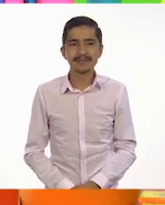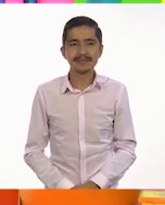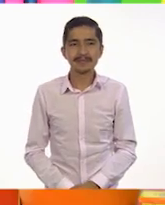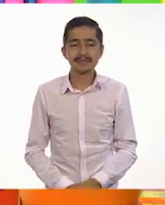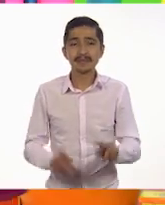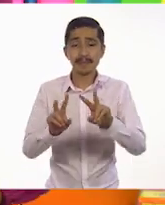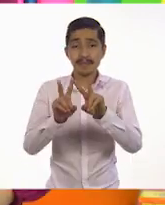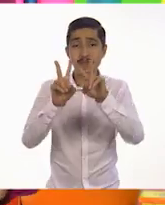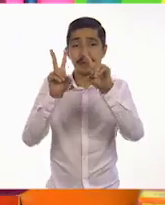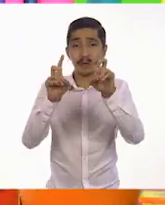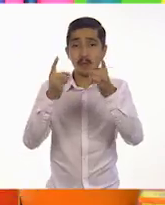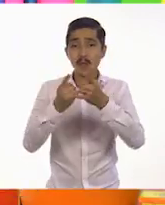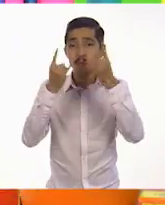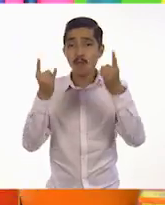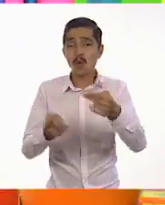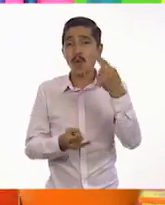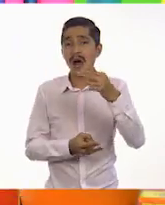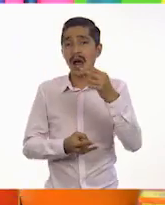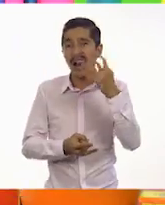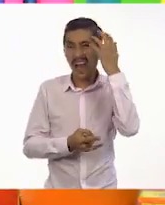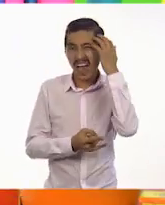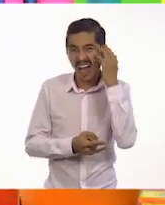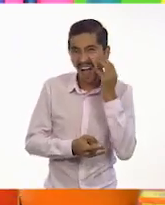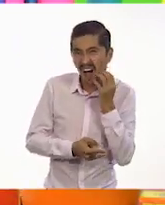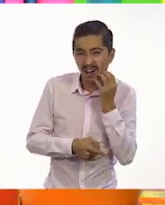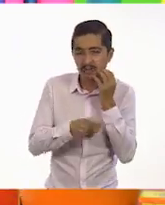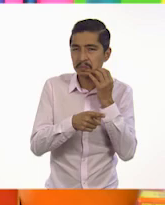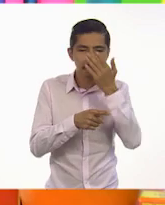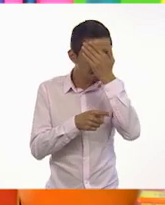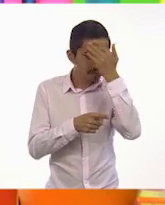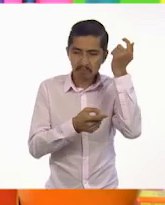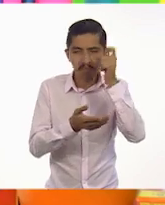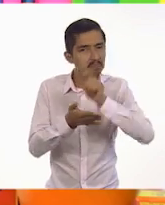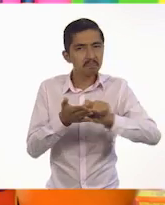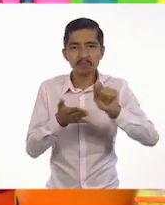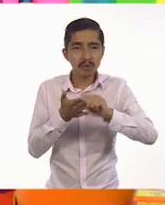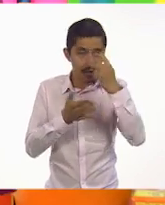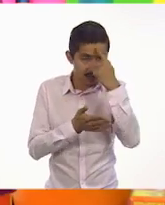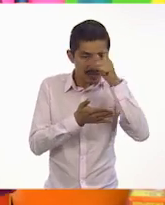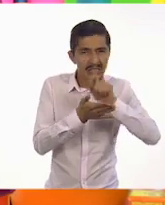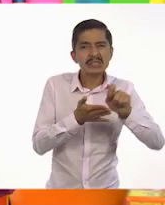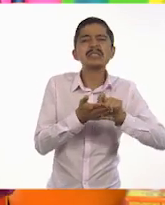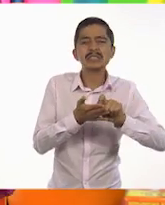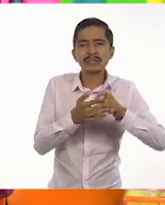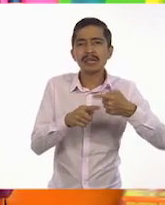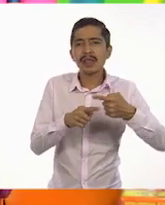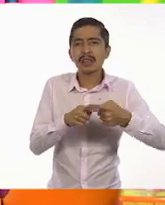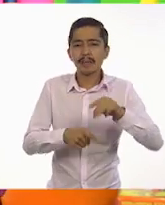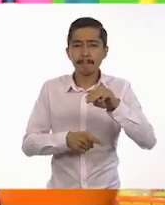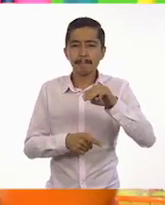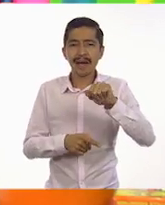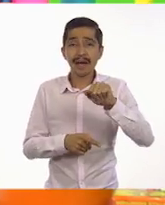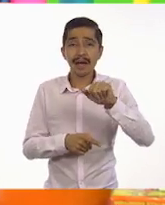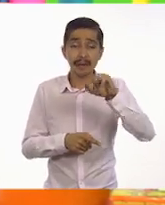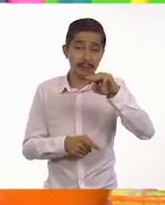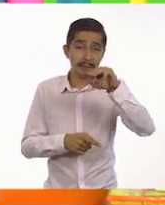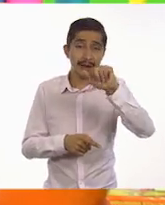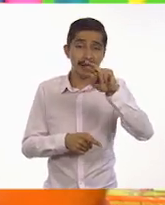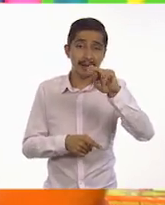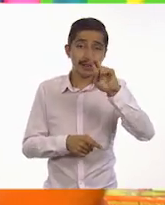El título del cuento es El león que no sabía escribir. Y el autor es Martin Balzcheid.